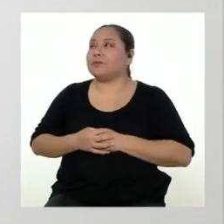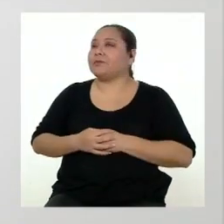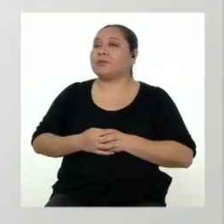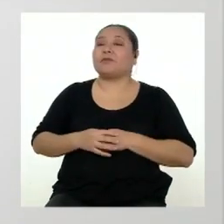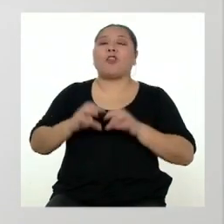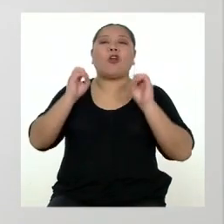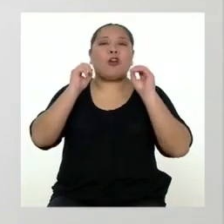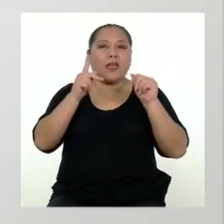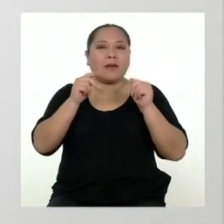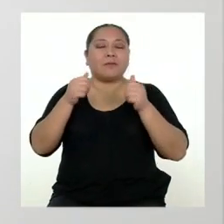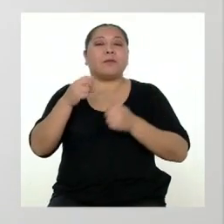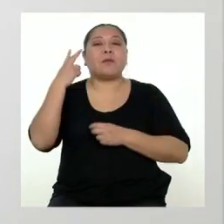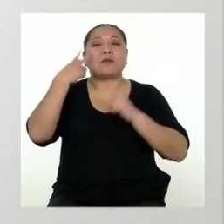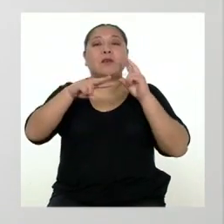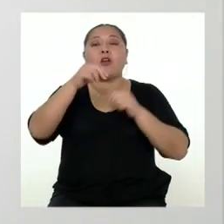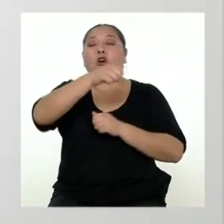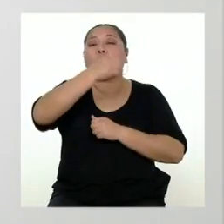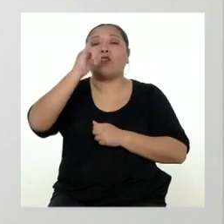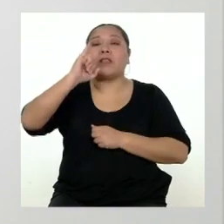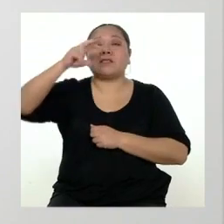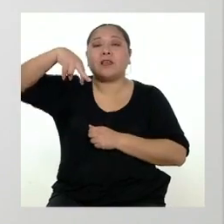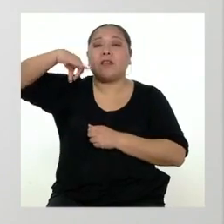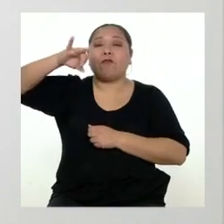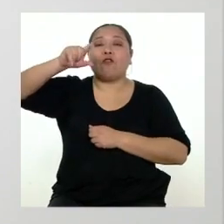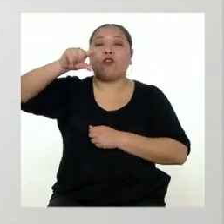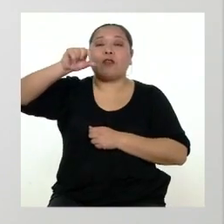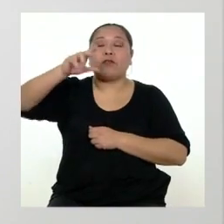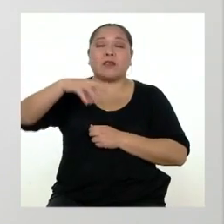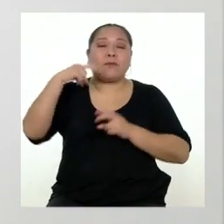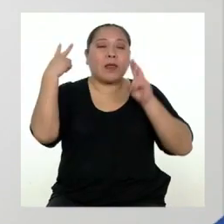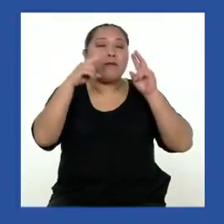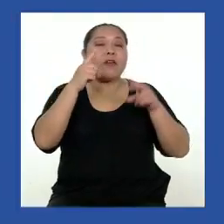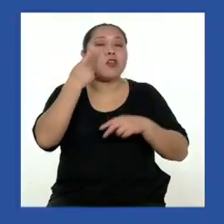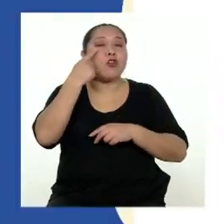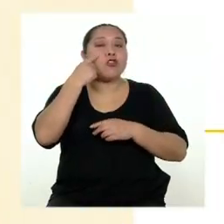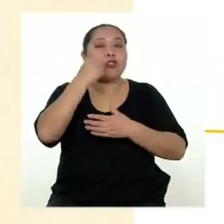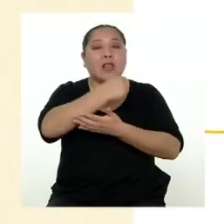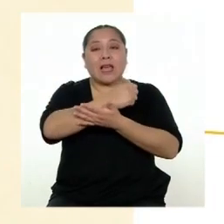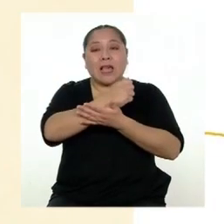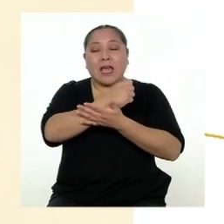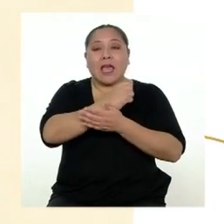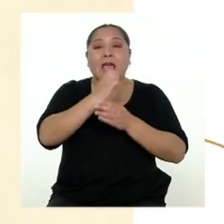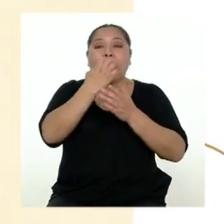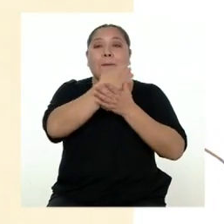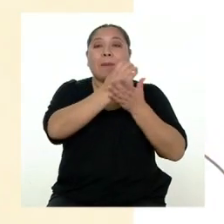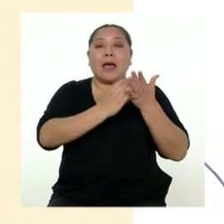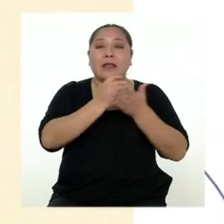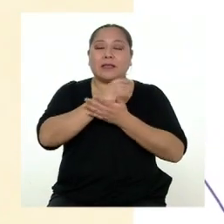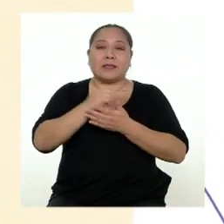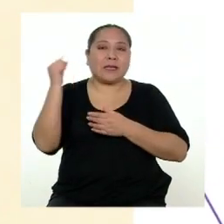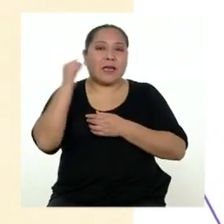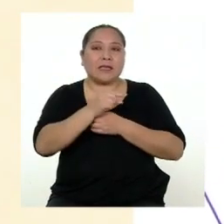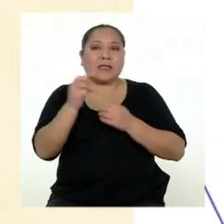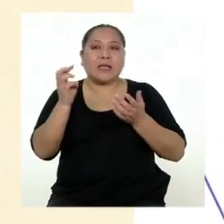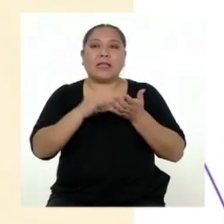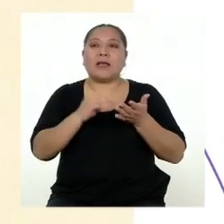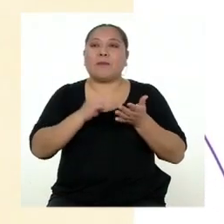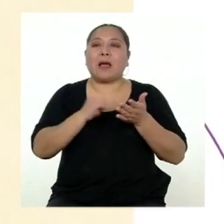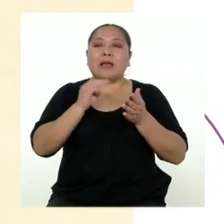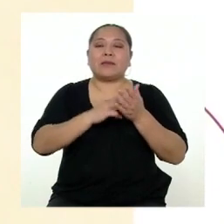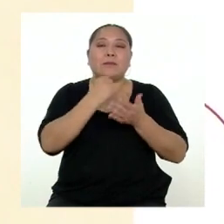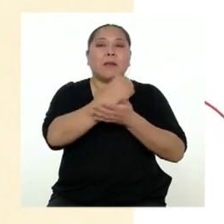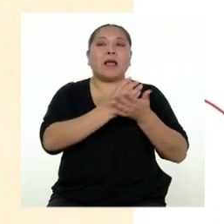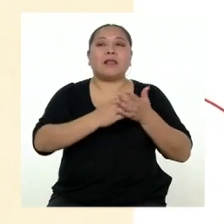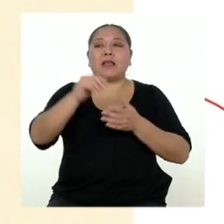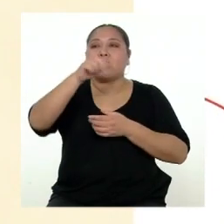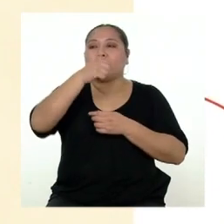vamos a revisar otras infografías para conocer su estructura y características. Estas infografías tienen más elementos que las anteriores.